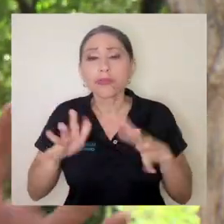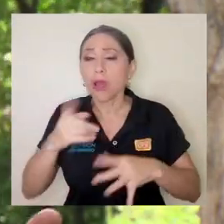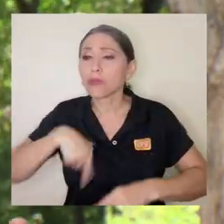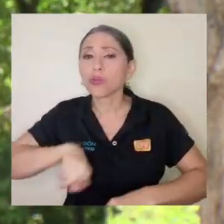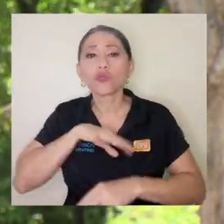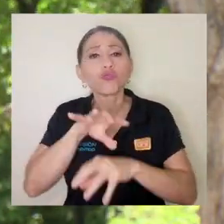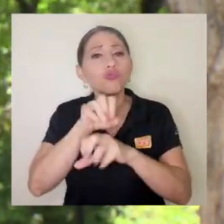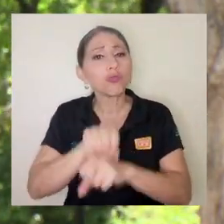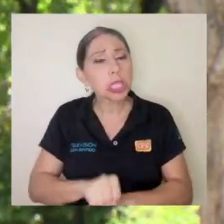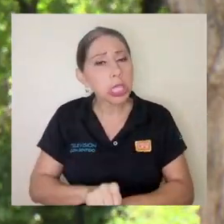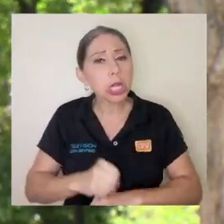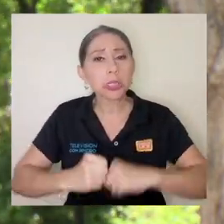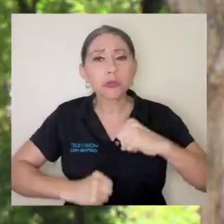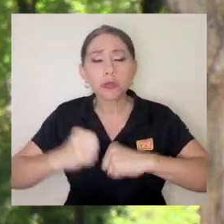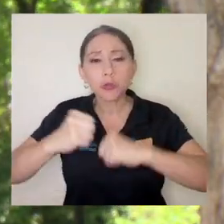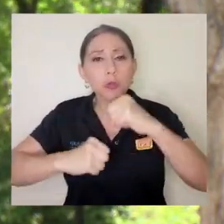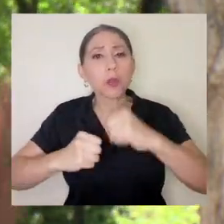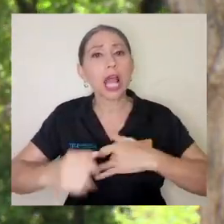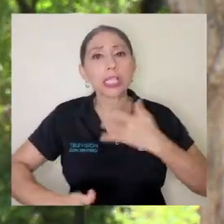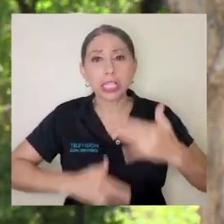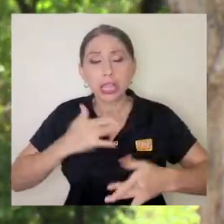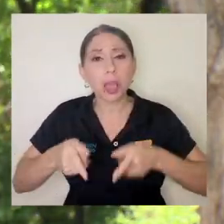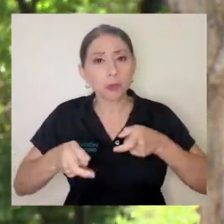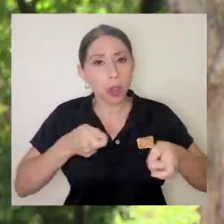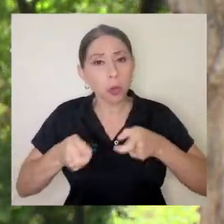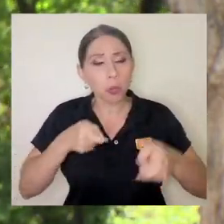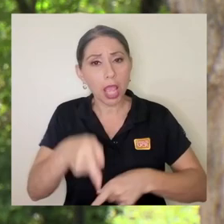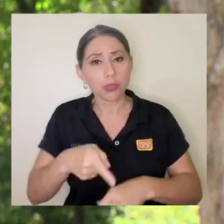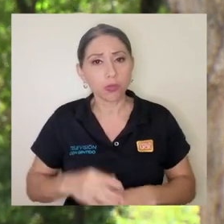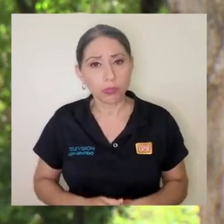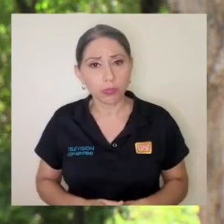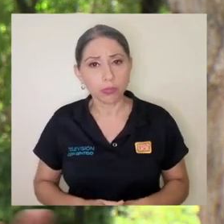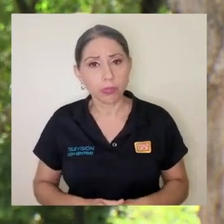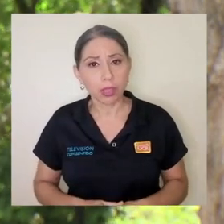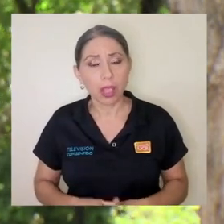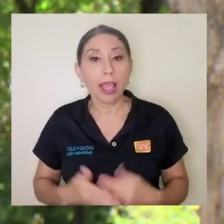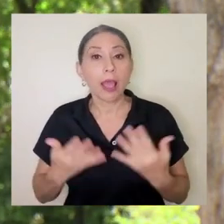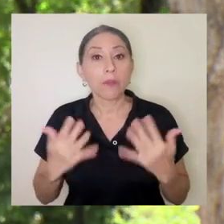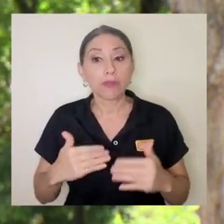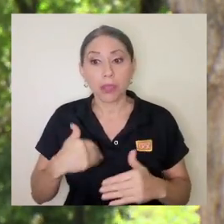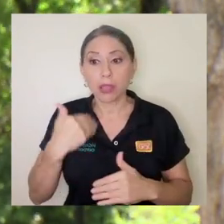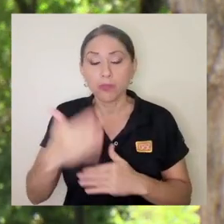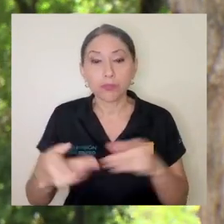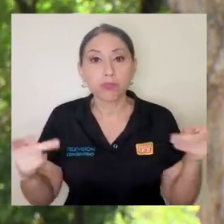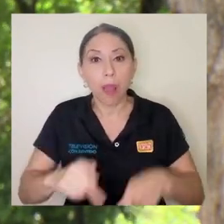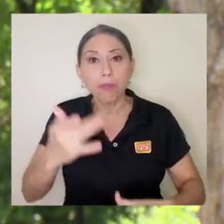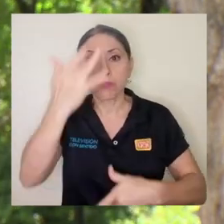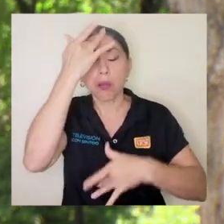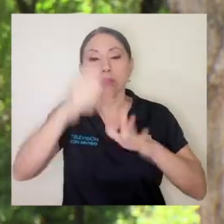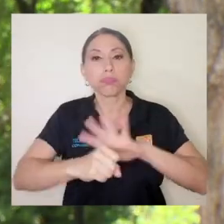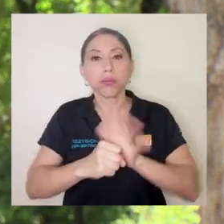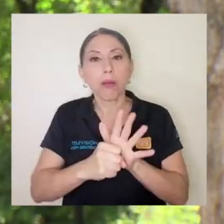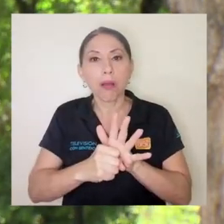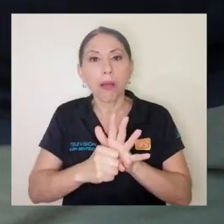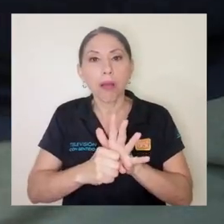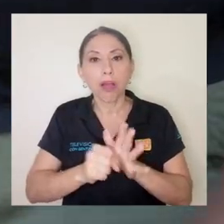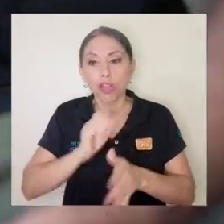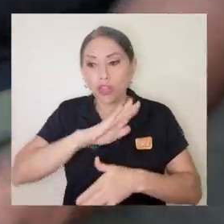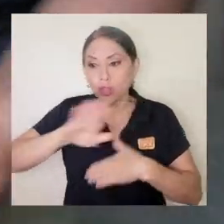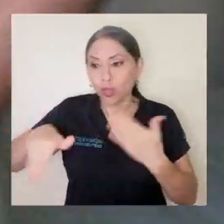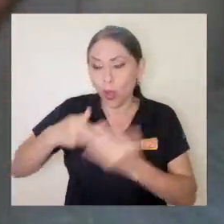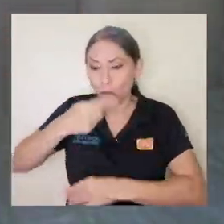sentíamos que teníamos control sobre eso. Entonces, viene la pandemia y toda esa estructura se nos cae.